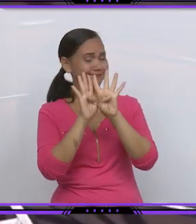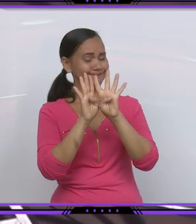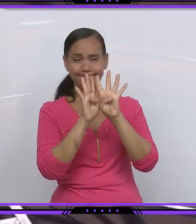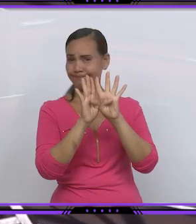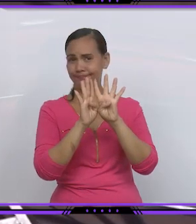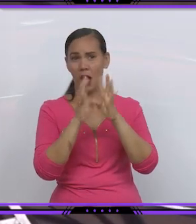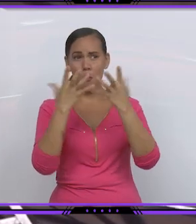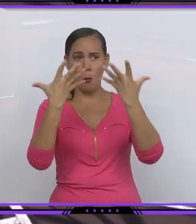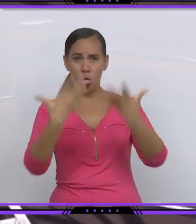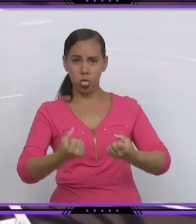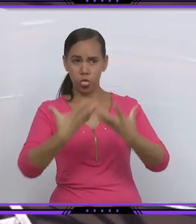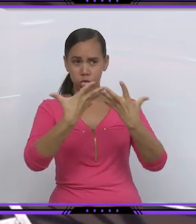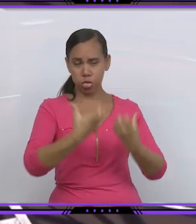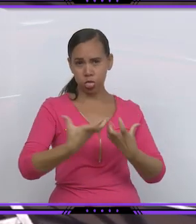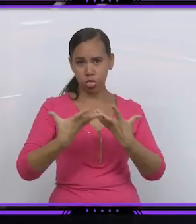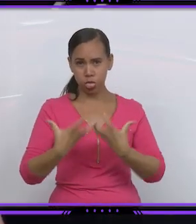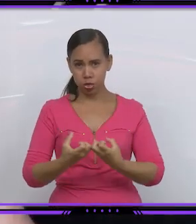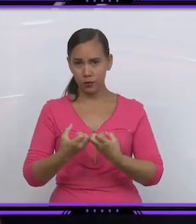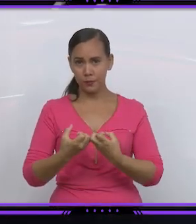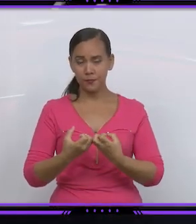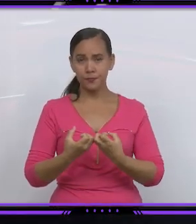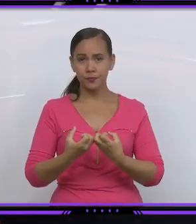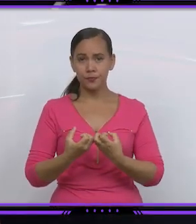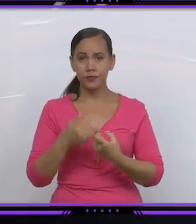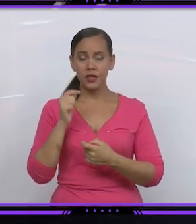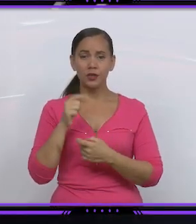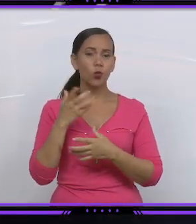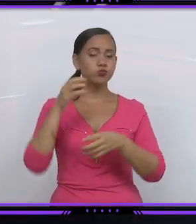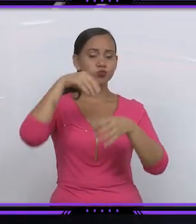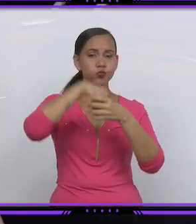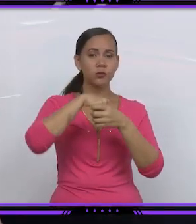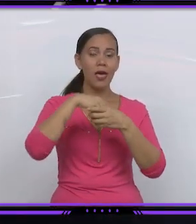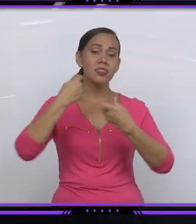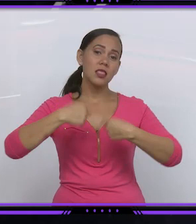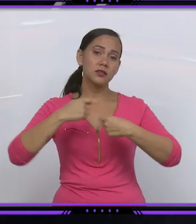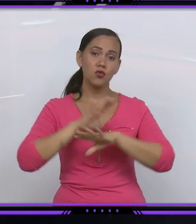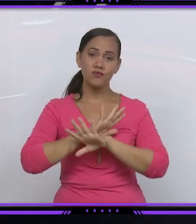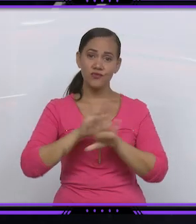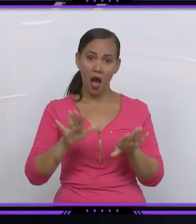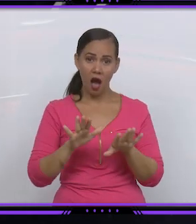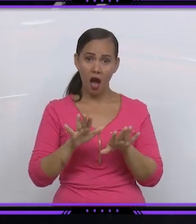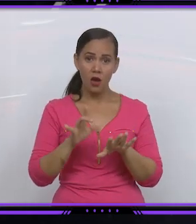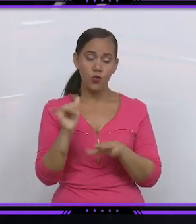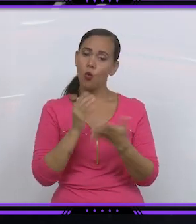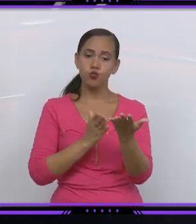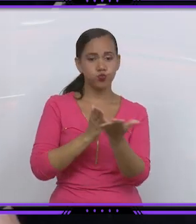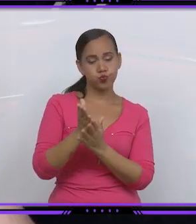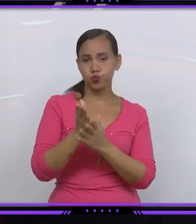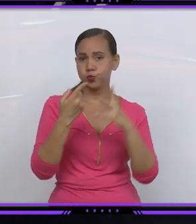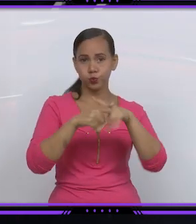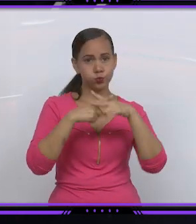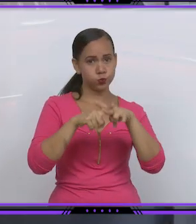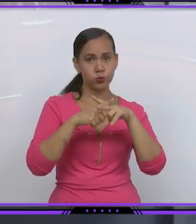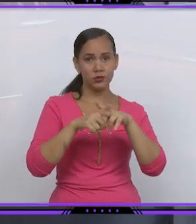colapsó esa sercha que se le estaba poniendo con los excesos del interior y se tomó la decisión definitiva de no seguir intervenir el tanque en mantenimiento